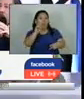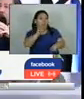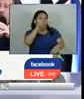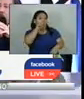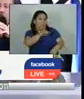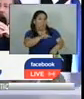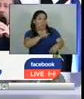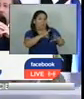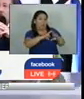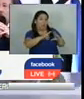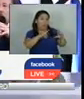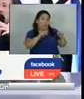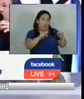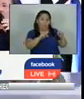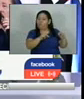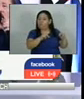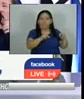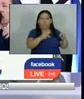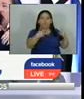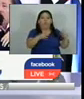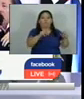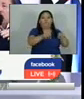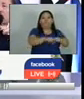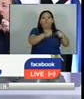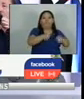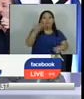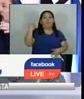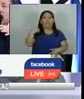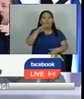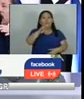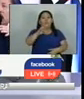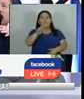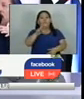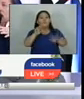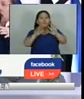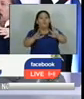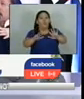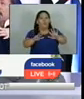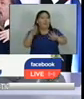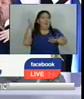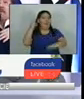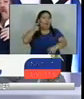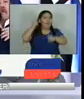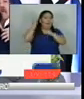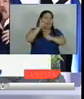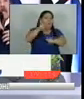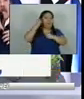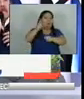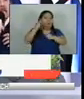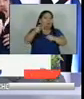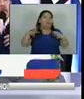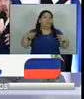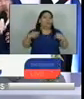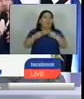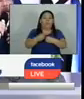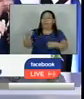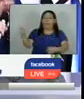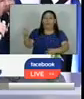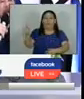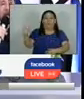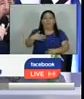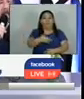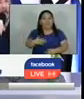asociación de Nicaragua actuó contra esos principios en 2018 el año de las masivas protestas sociales contra la pareja